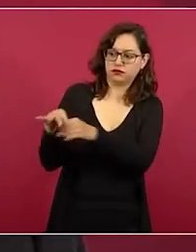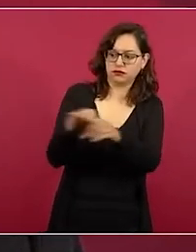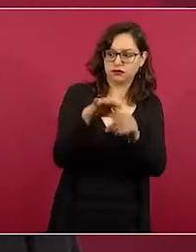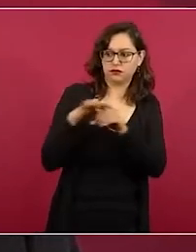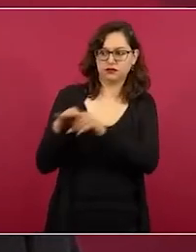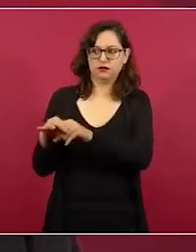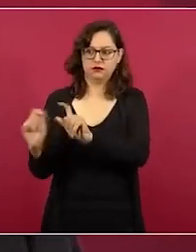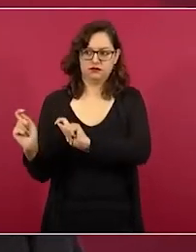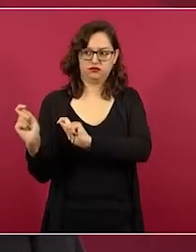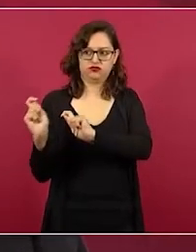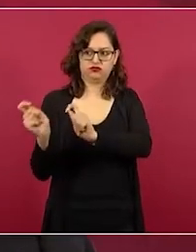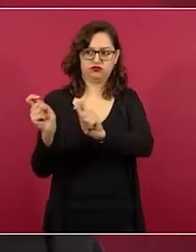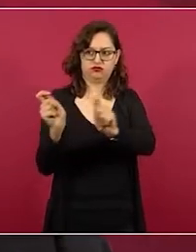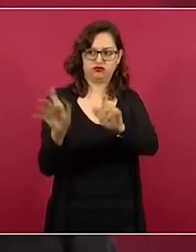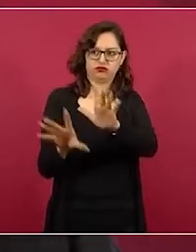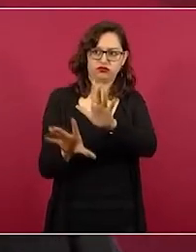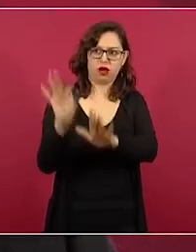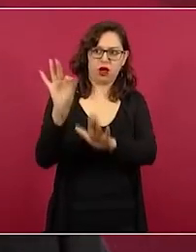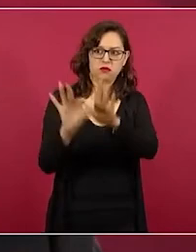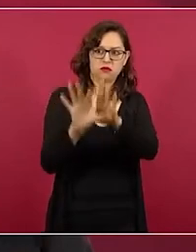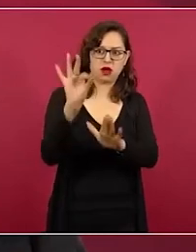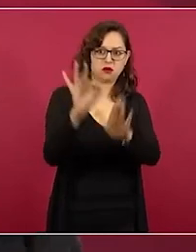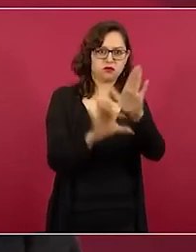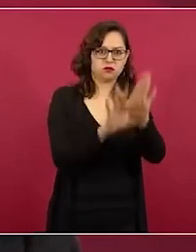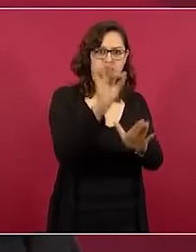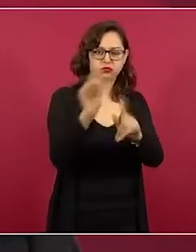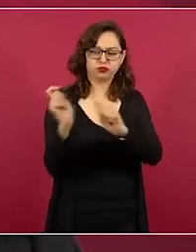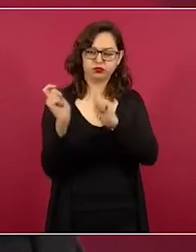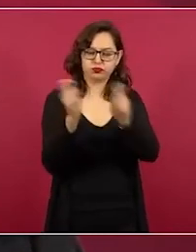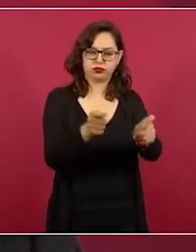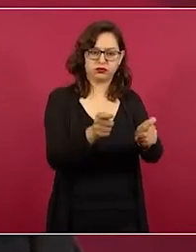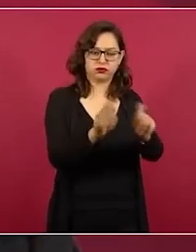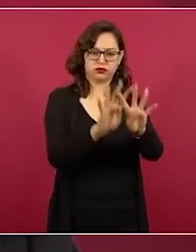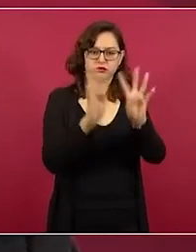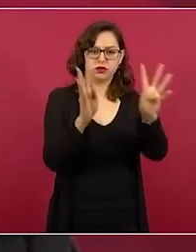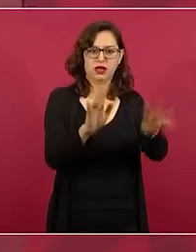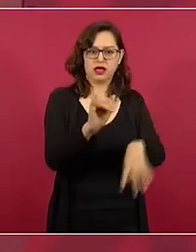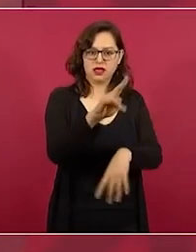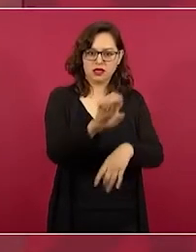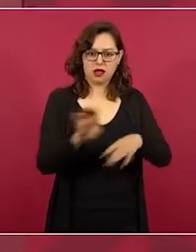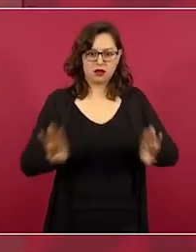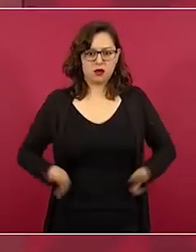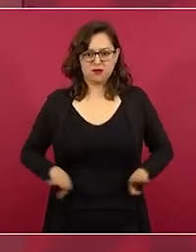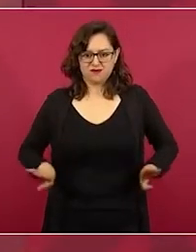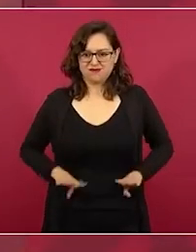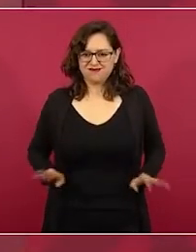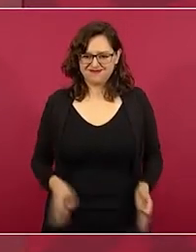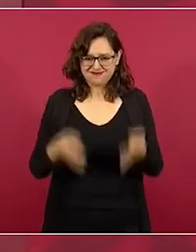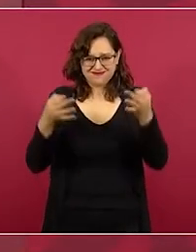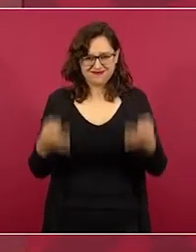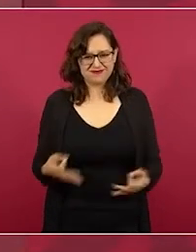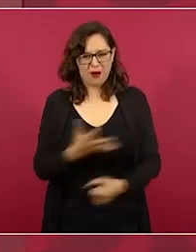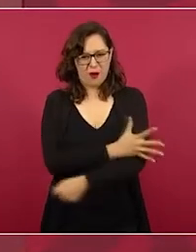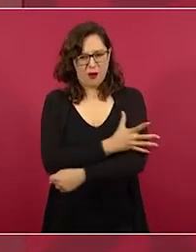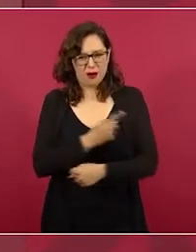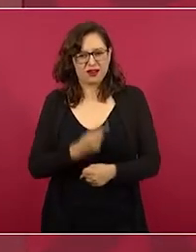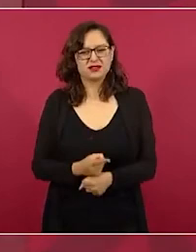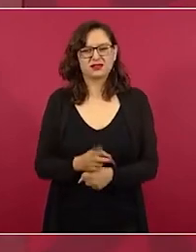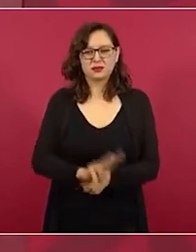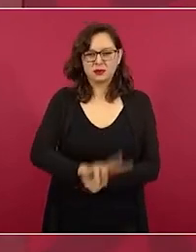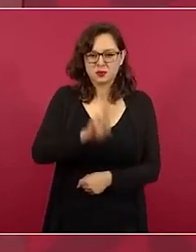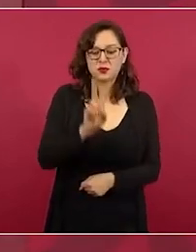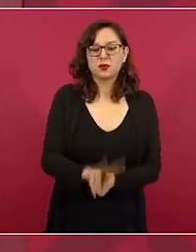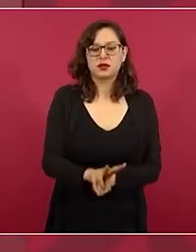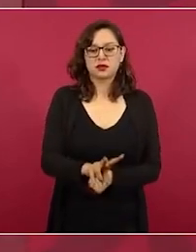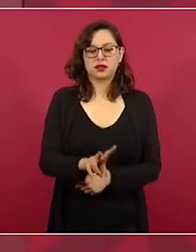honestidad, porque va a